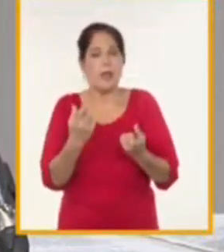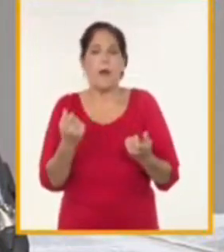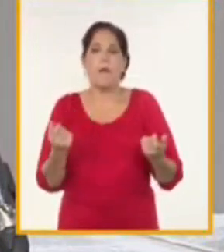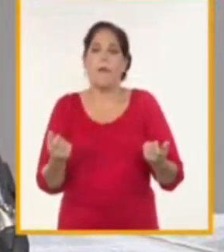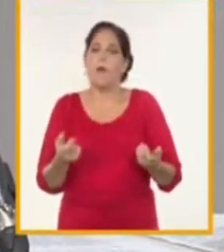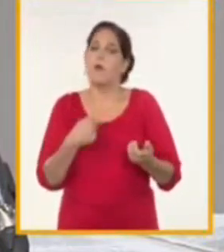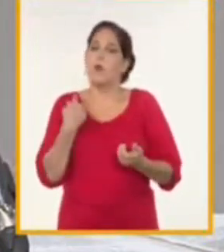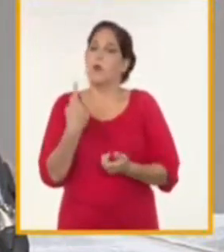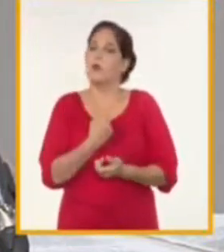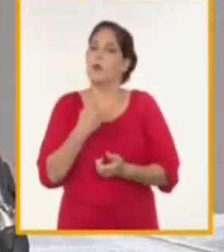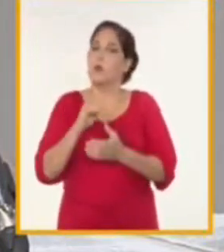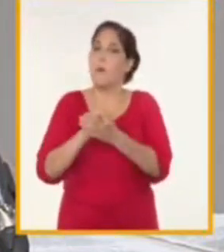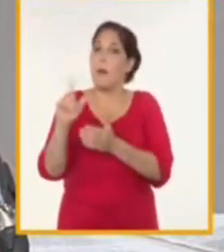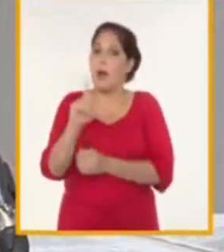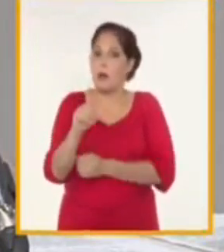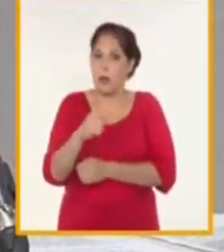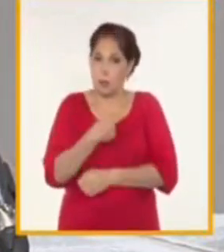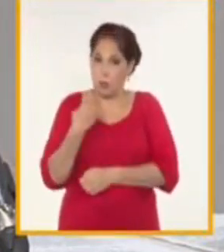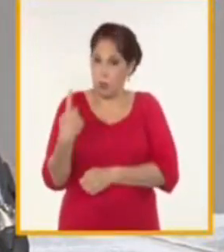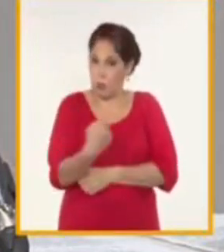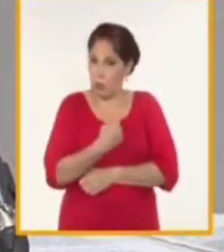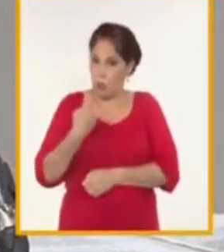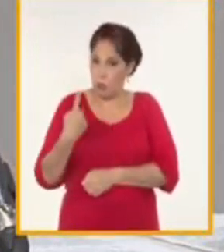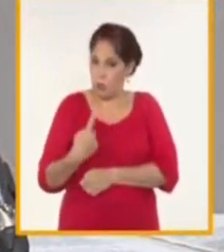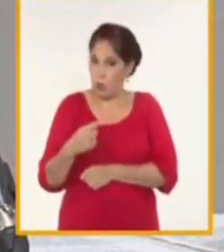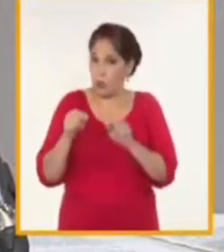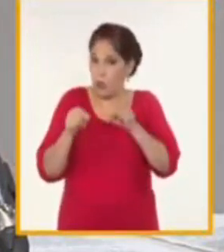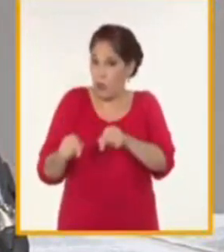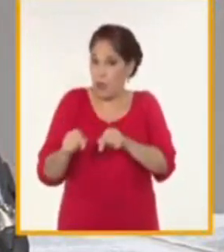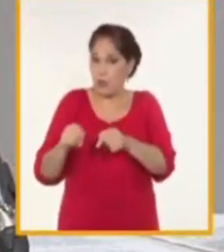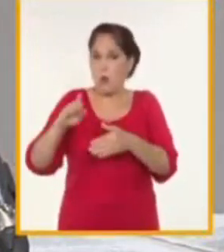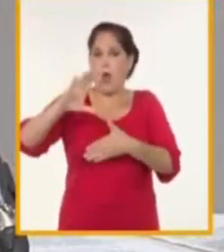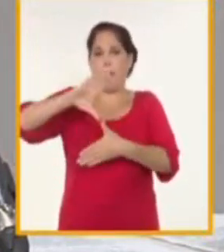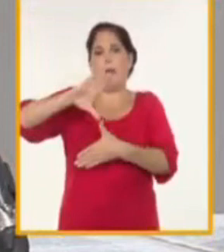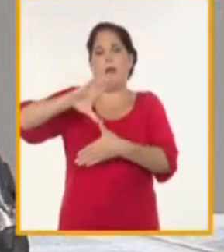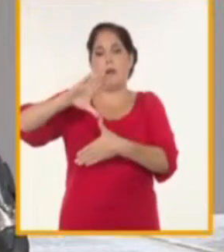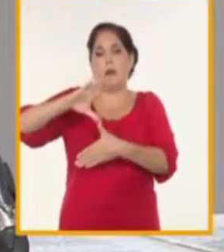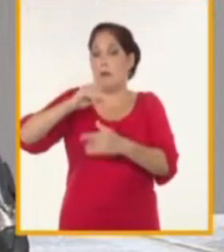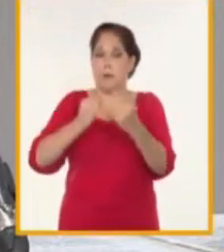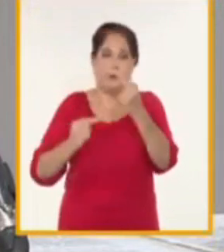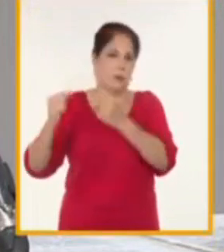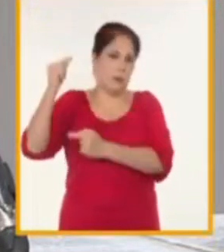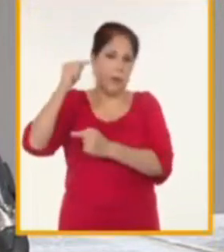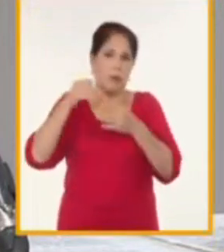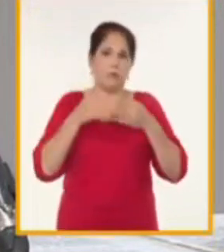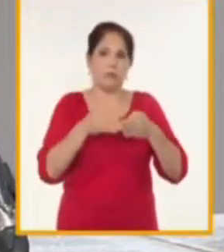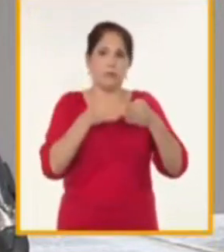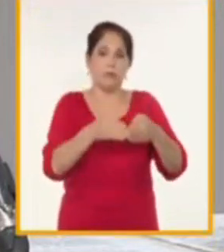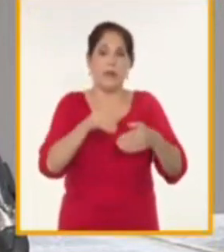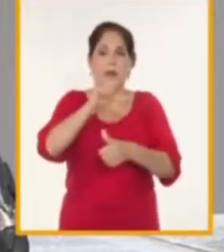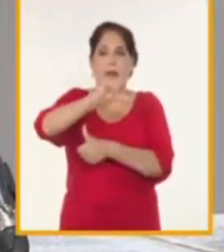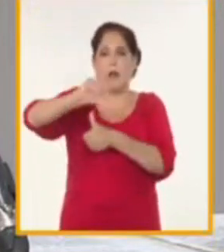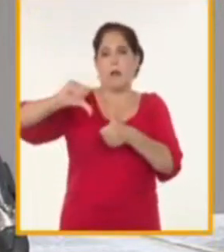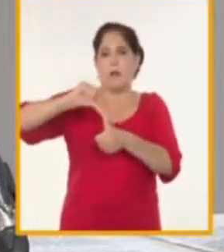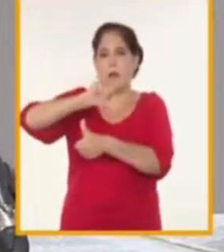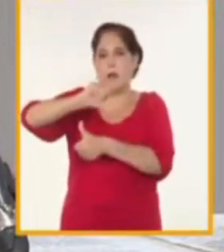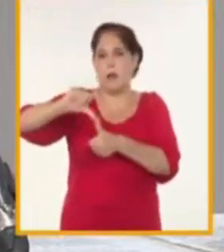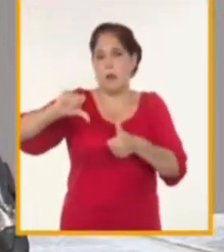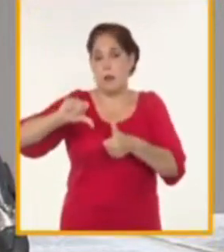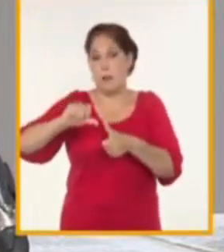posicionamiento de Mariel como un logístico en la región del Caribe con